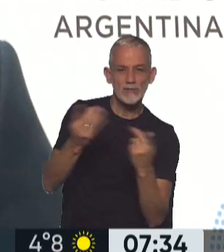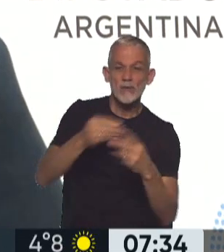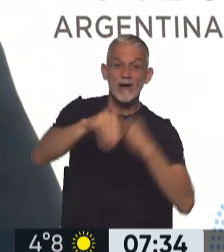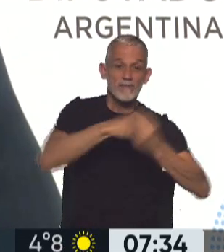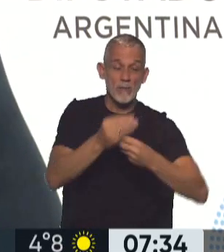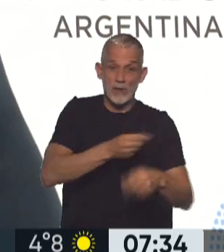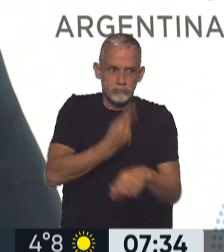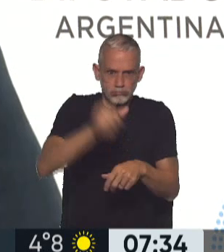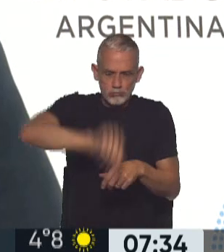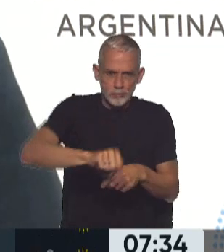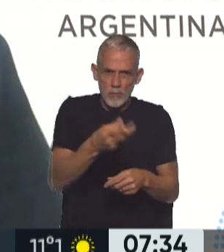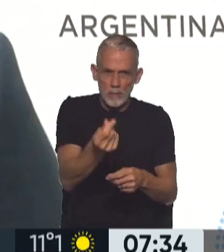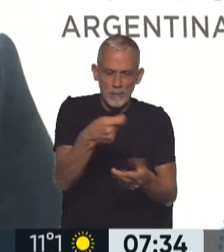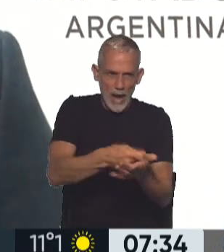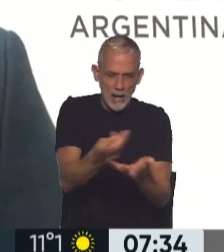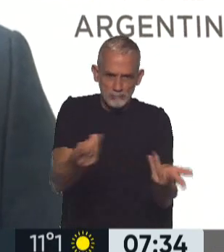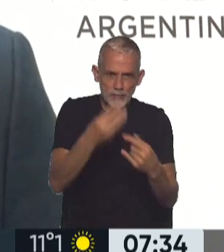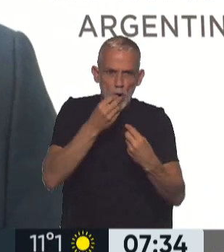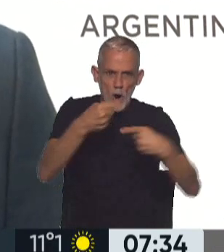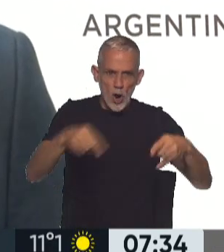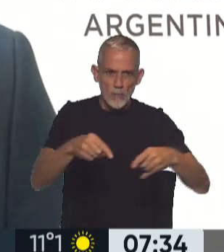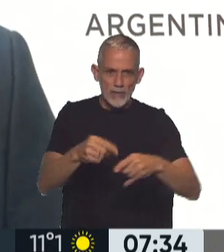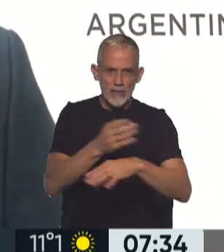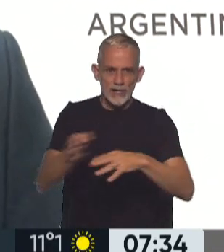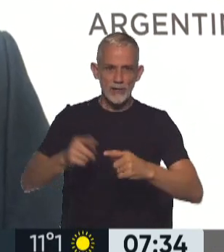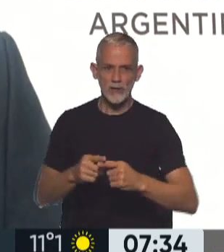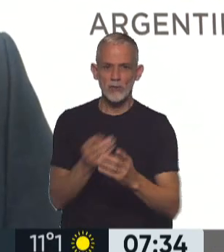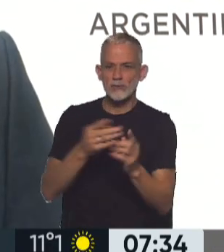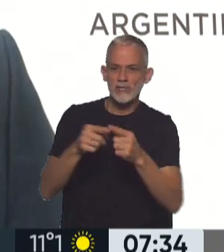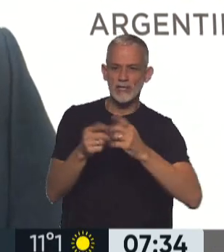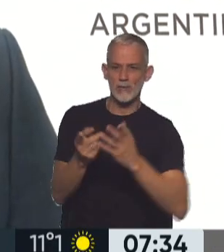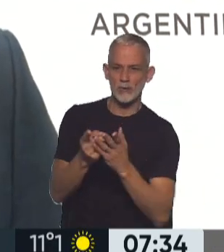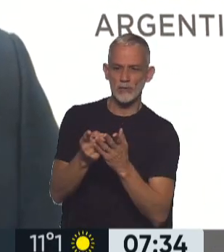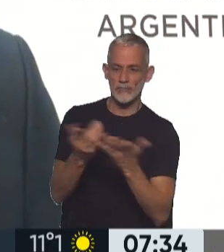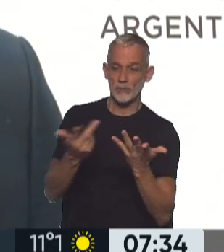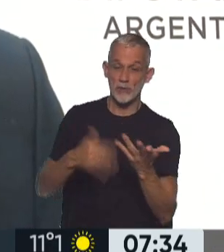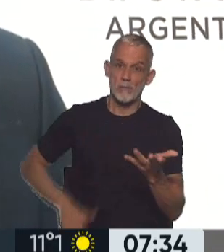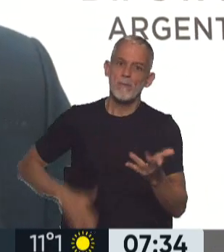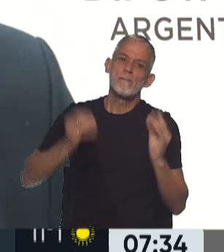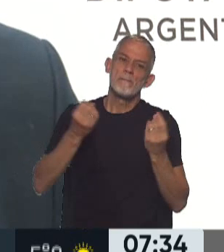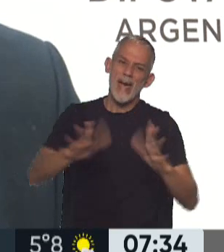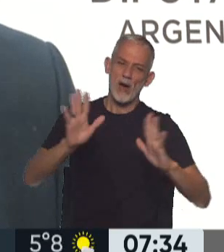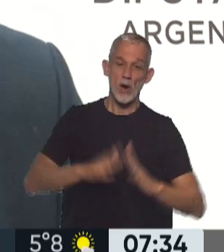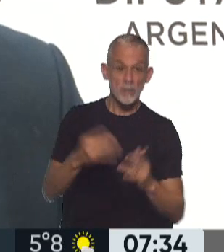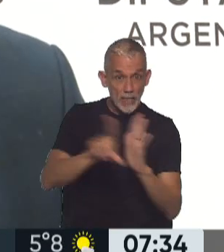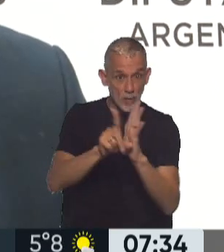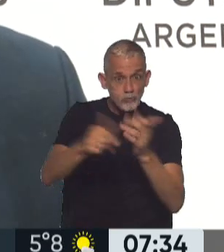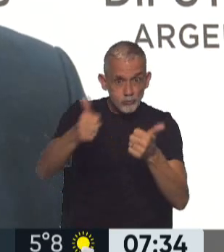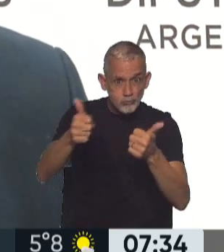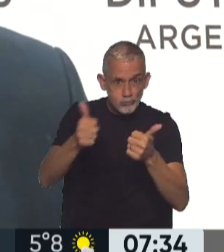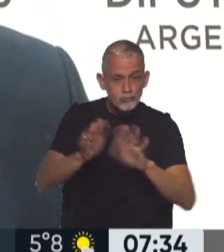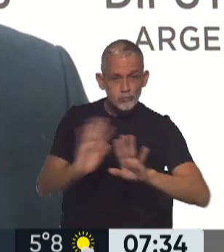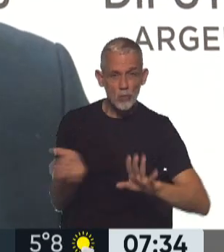que no pueden pagar la canasta básica y necesitan ese alivio al bolsillo. En ese contexto creemos que está bien que convirtamos en ley